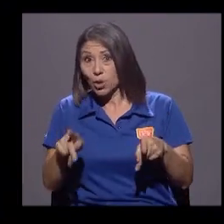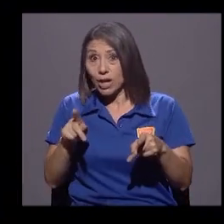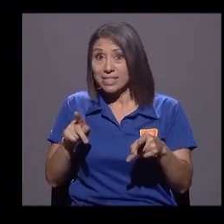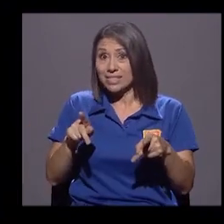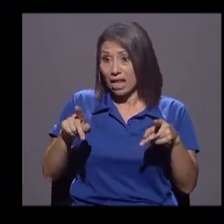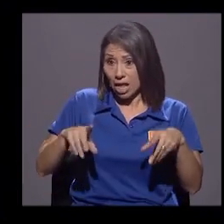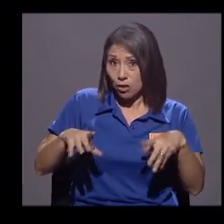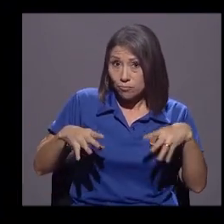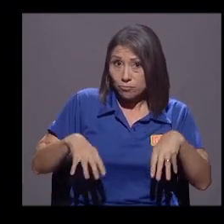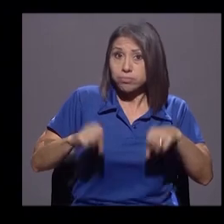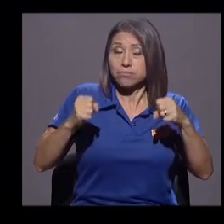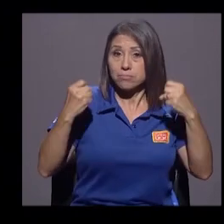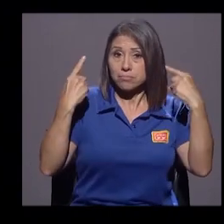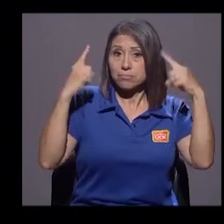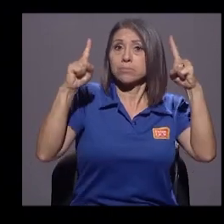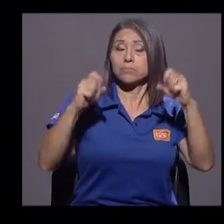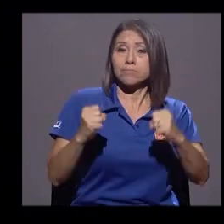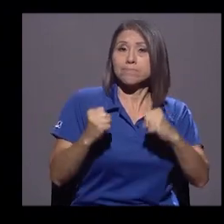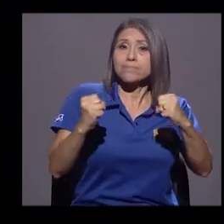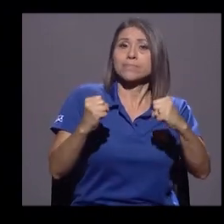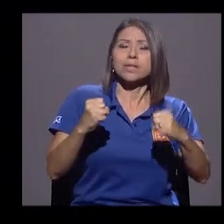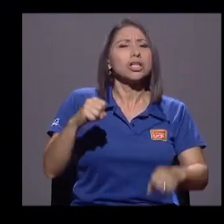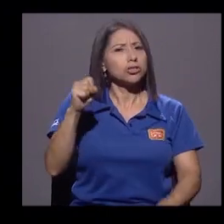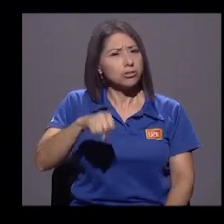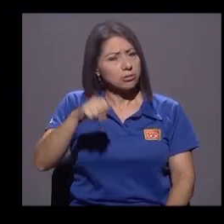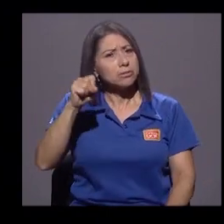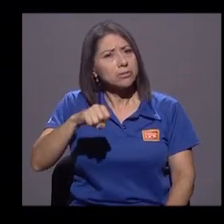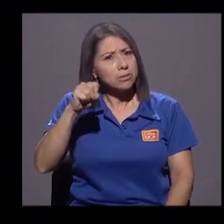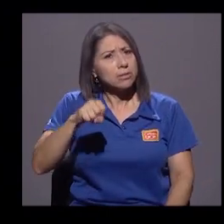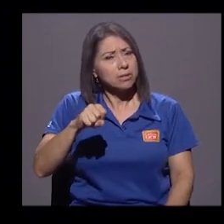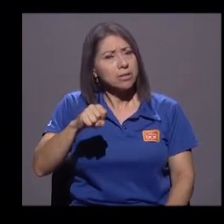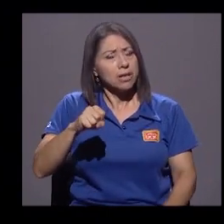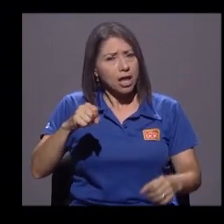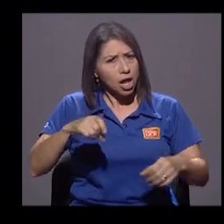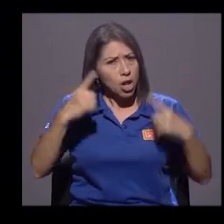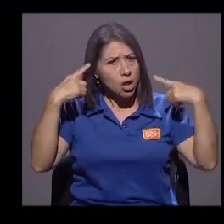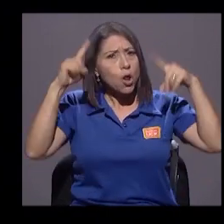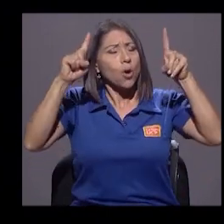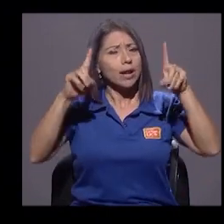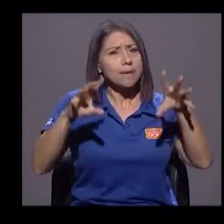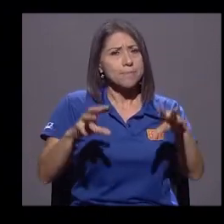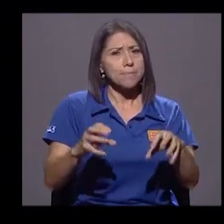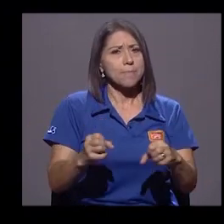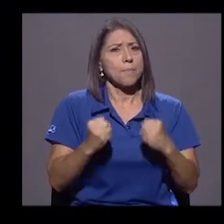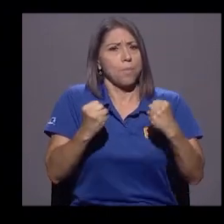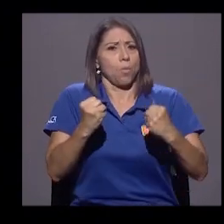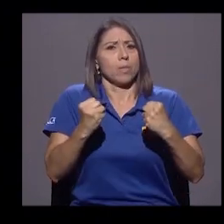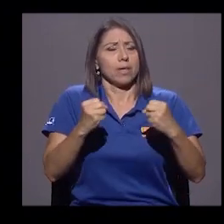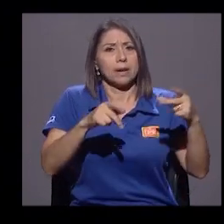supuesto. Llegan al poder las personas que sus conciudadanos deciden